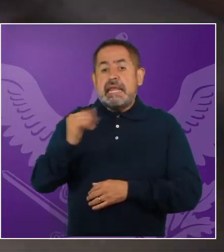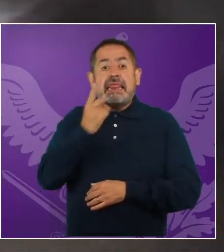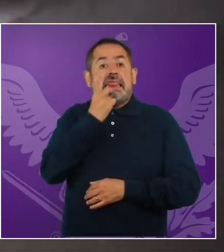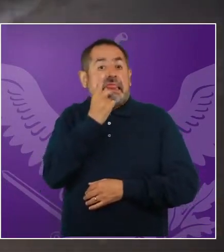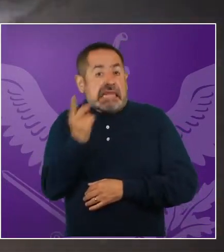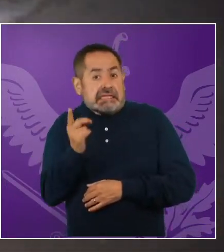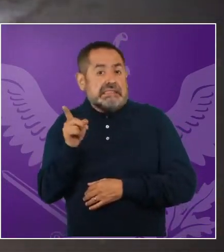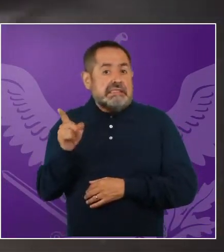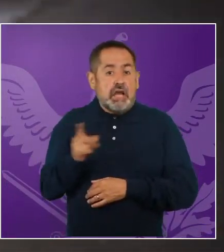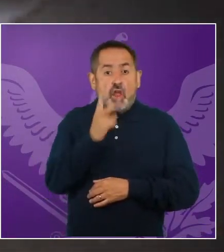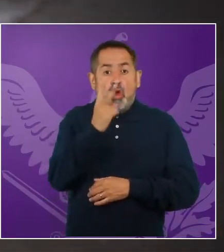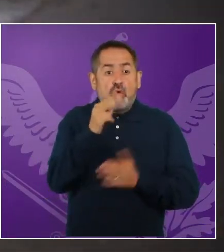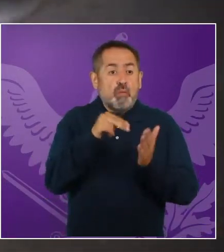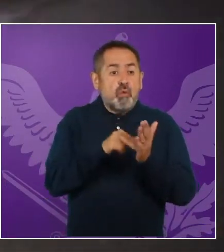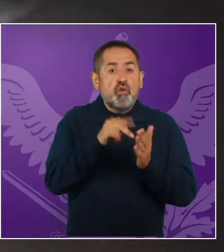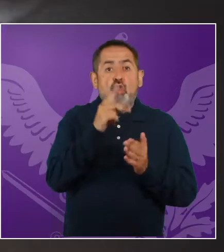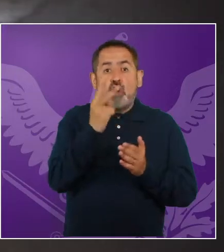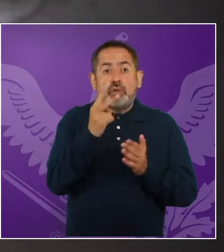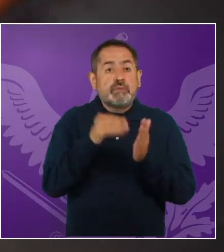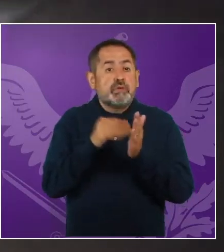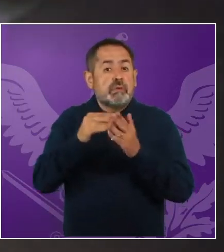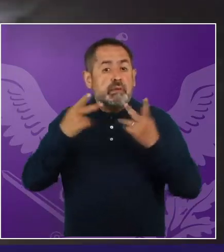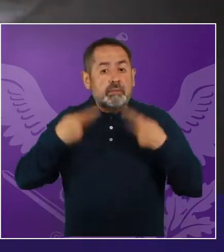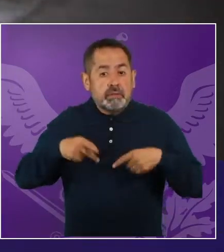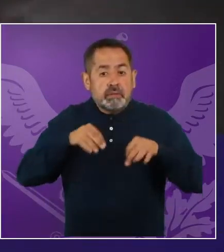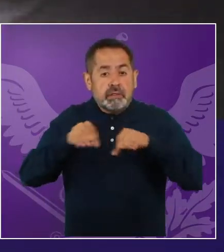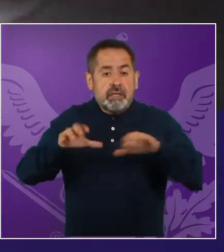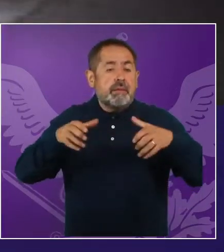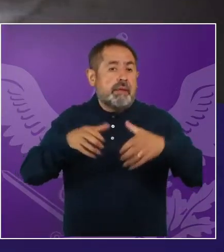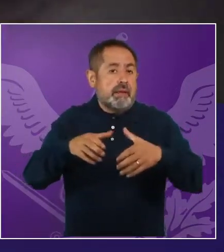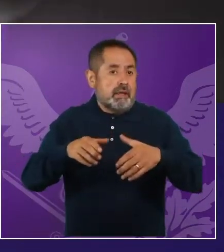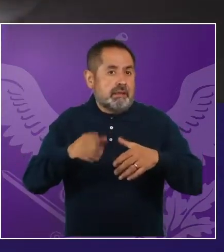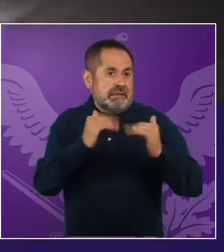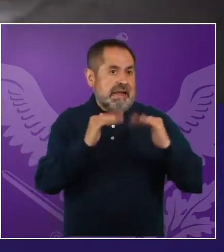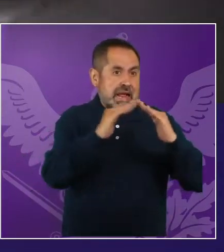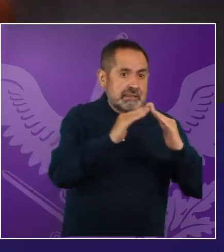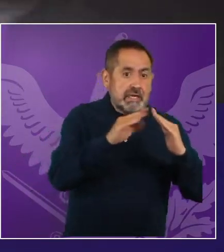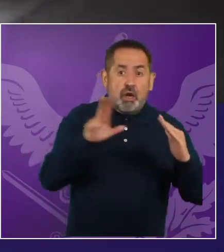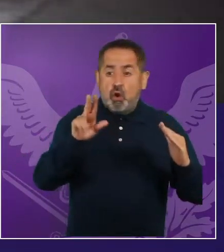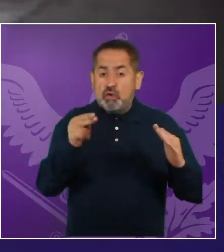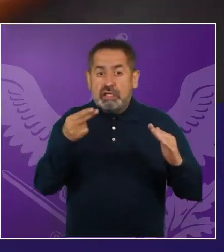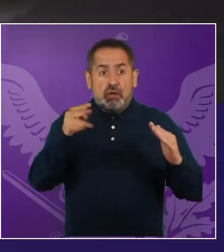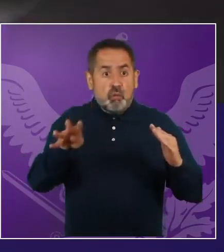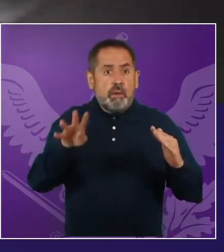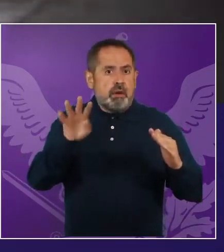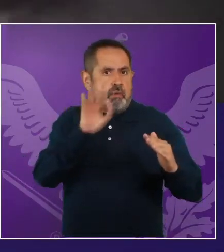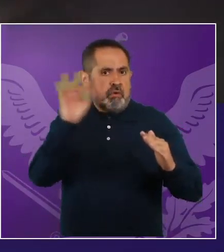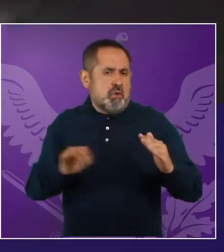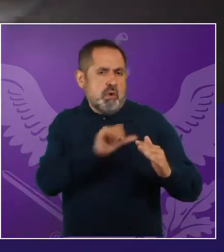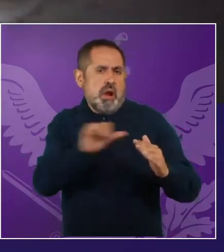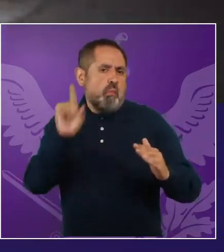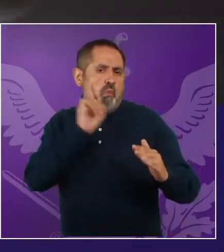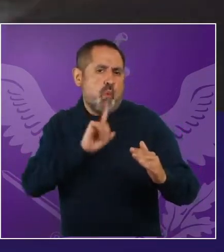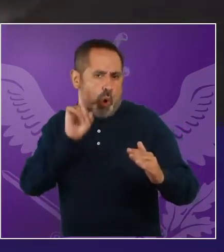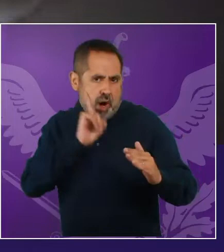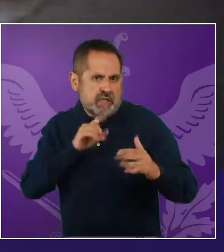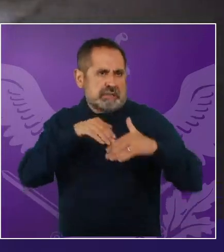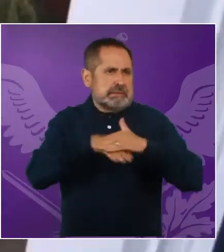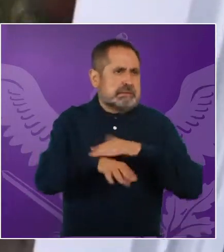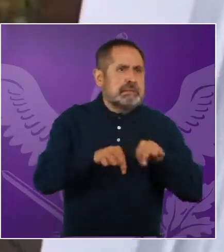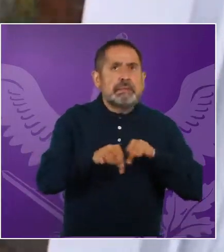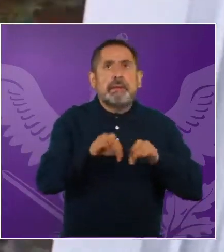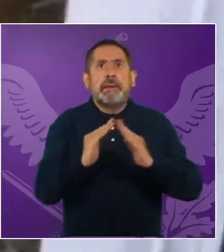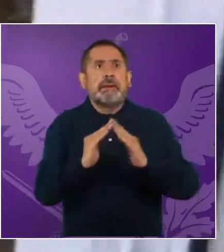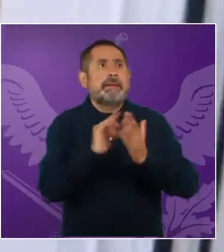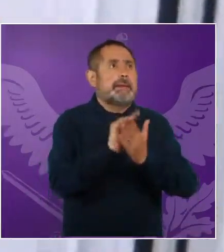existen más de 2.2 millones de personas trabajadoras del hogar, de las cuales 89% son mujeres. De ese total de